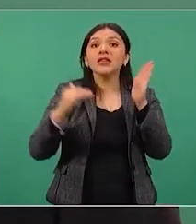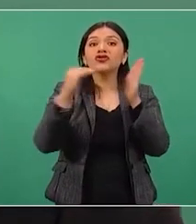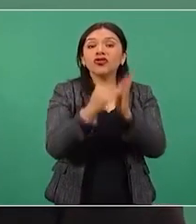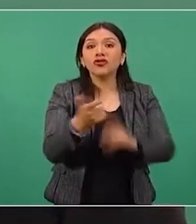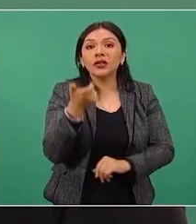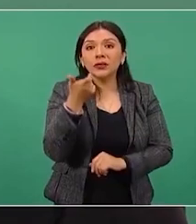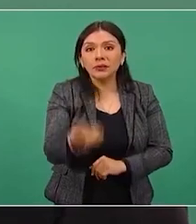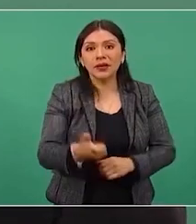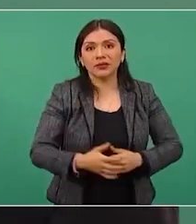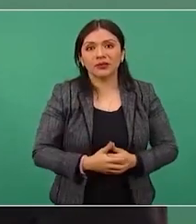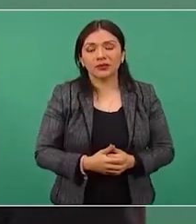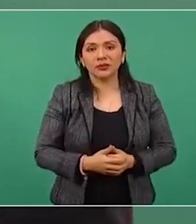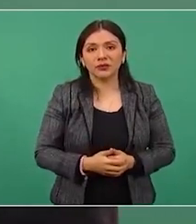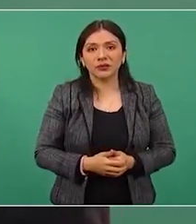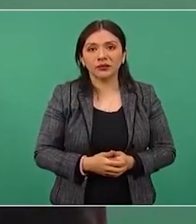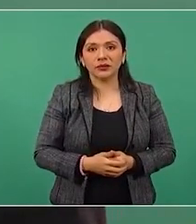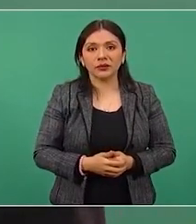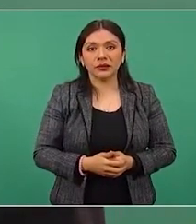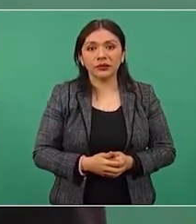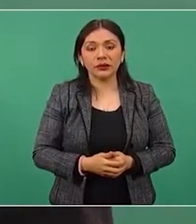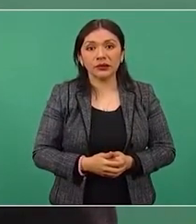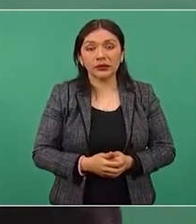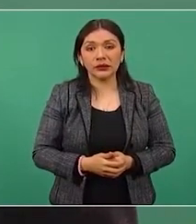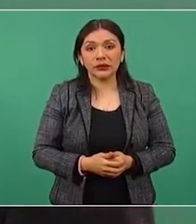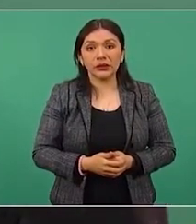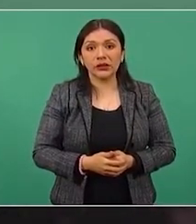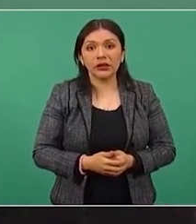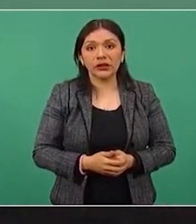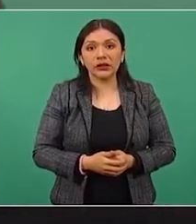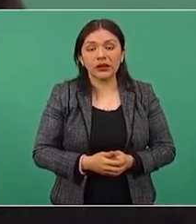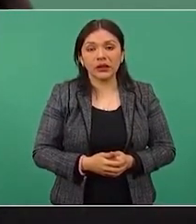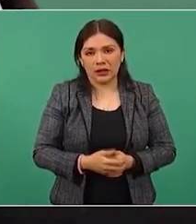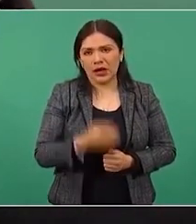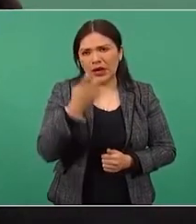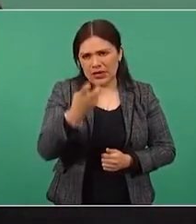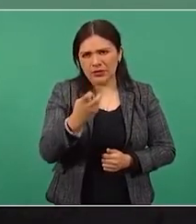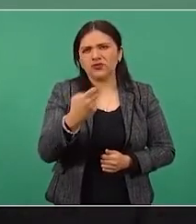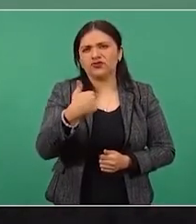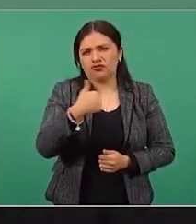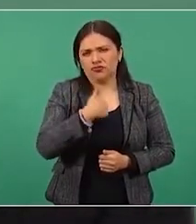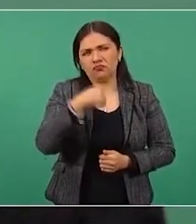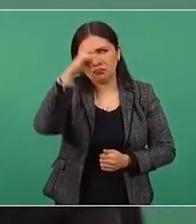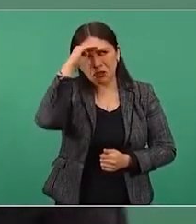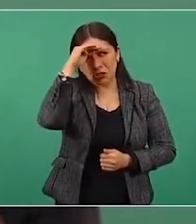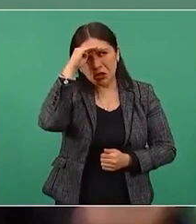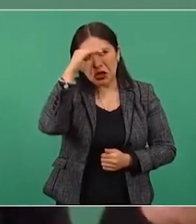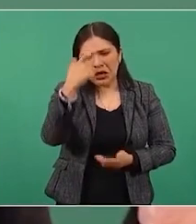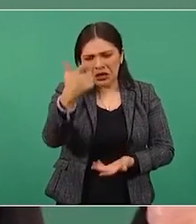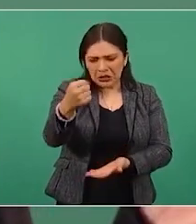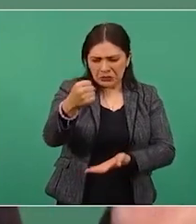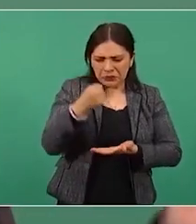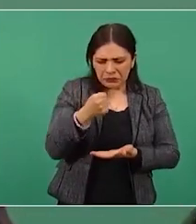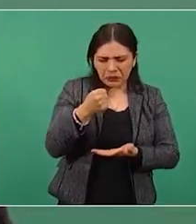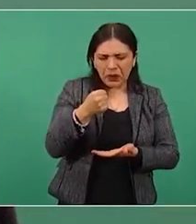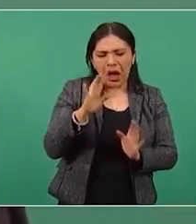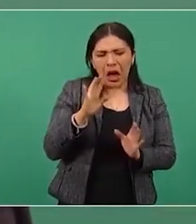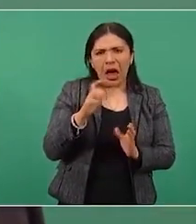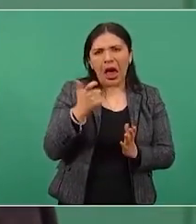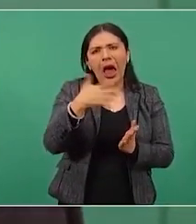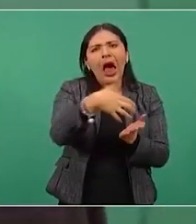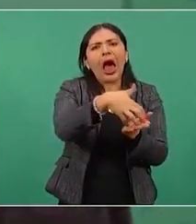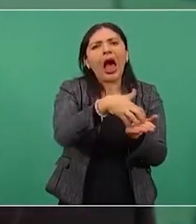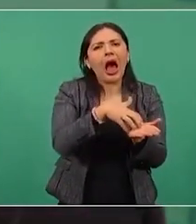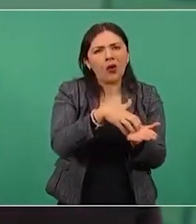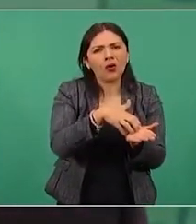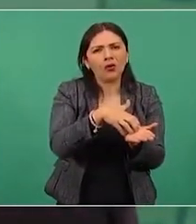Voy a hacer un ahorro, pero ya ahorré.